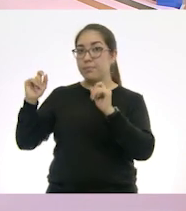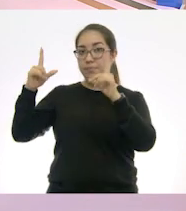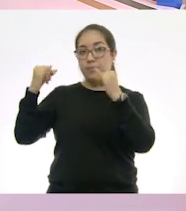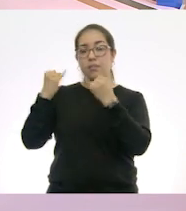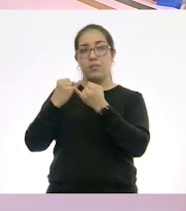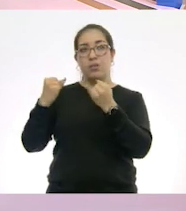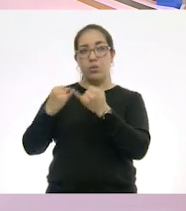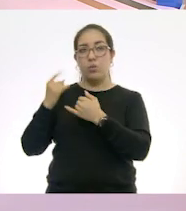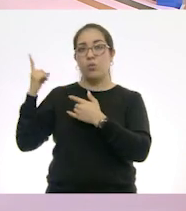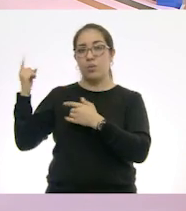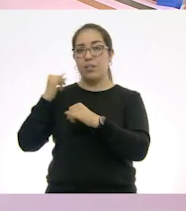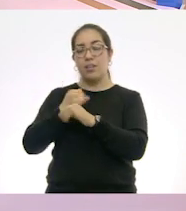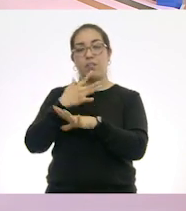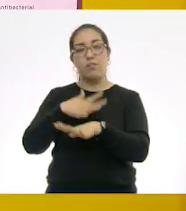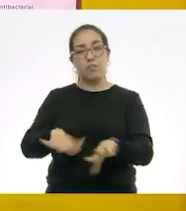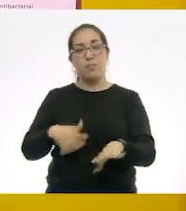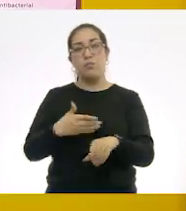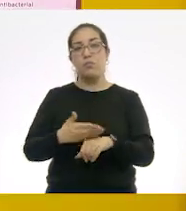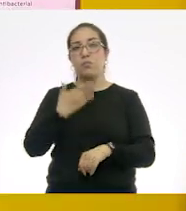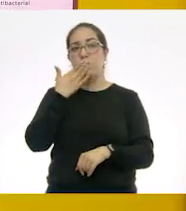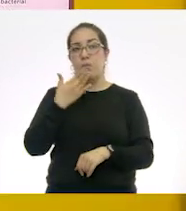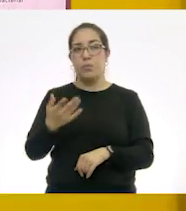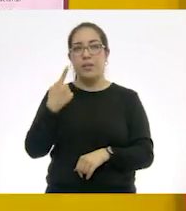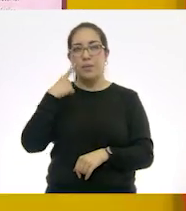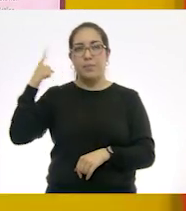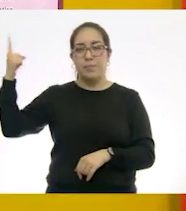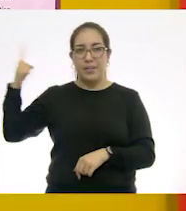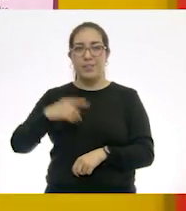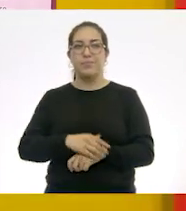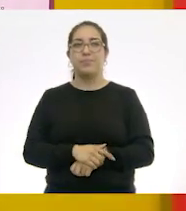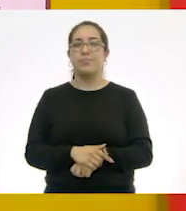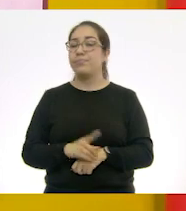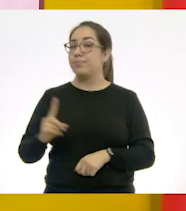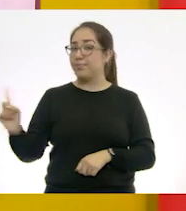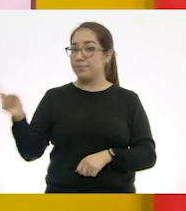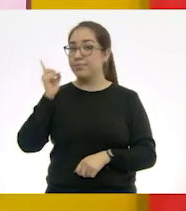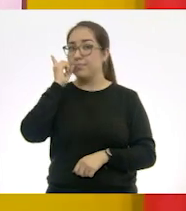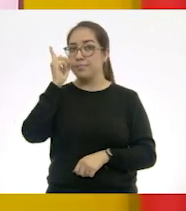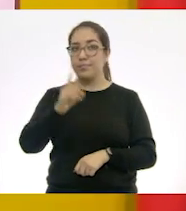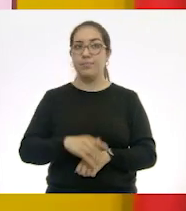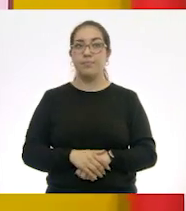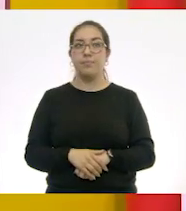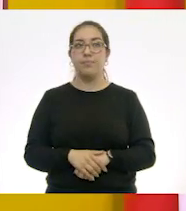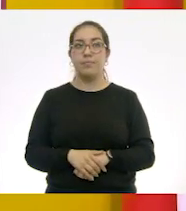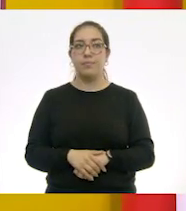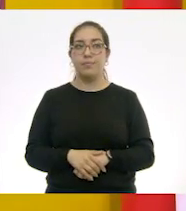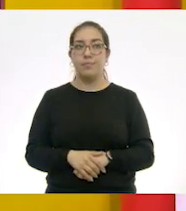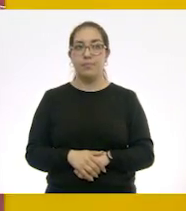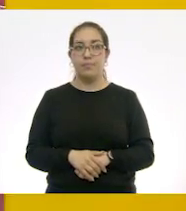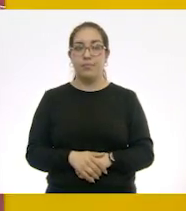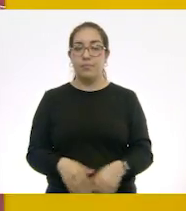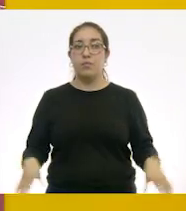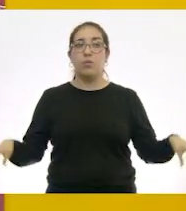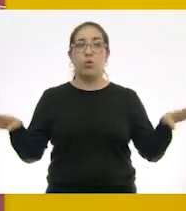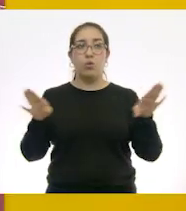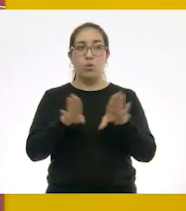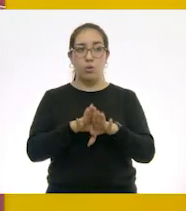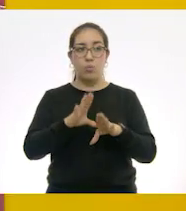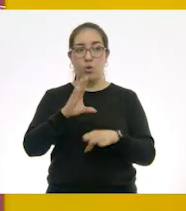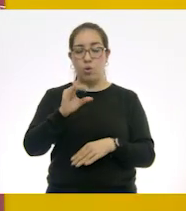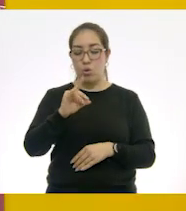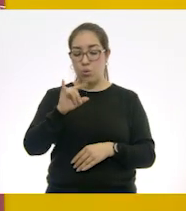Claro que sí. Muy bien. Entonces, veamos este. Aquí dice, evitemos el contagio de COVID-19.